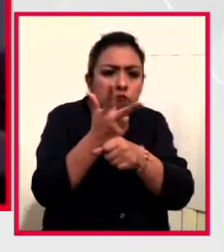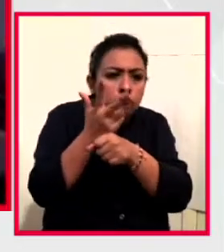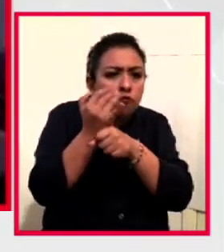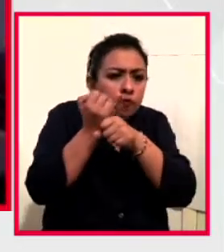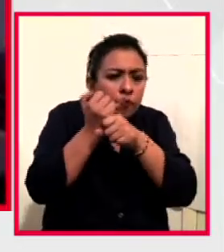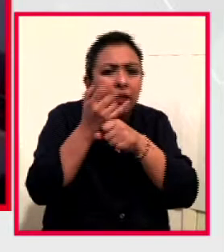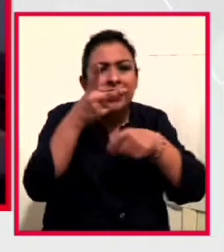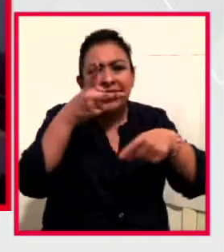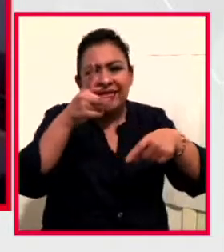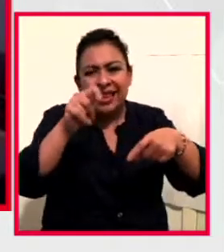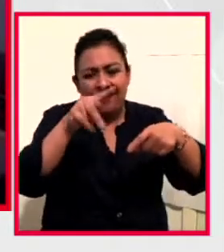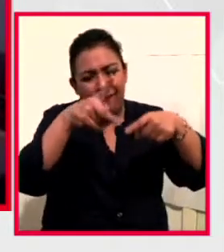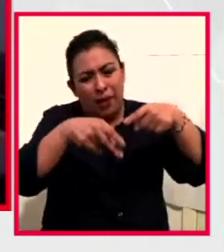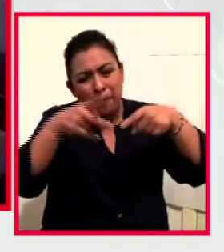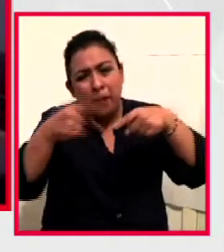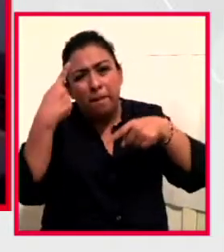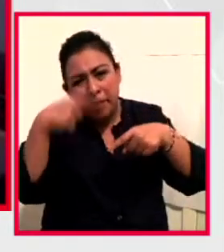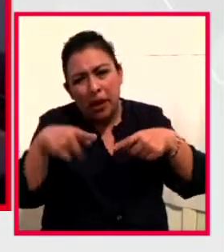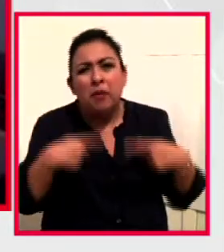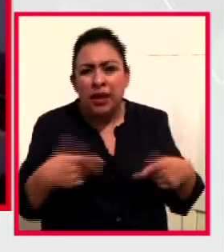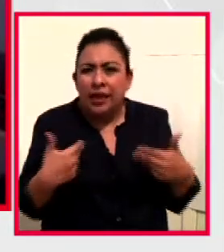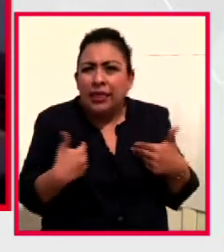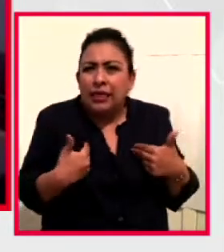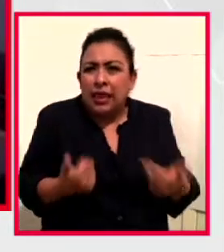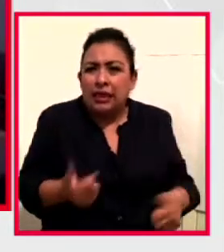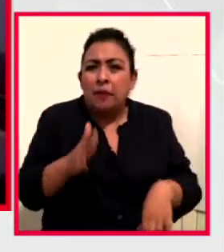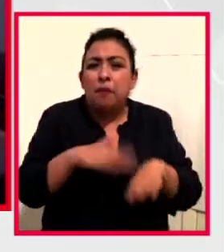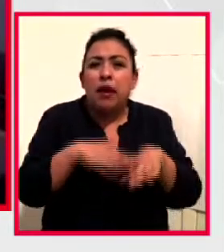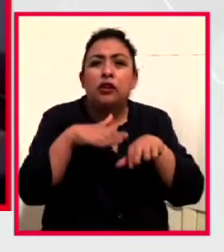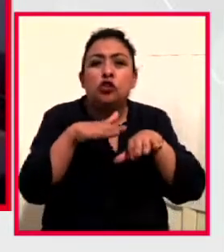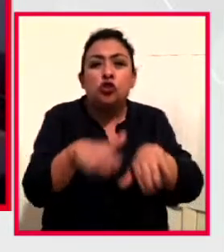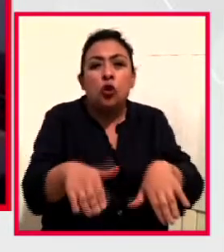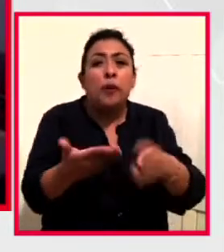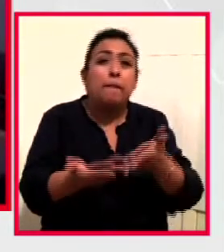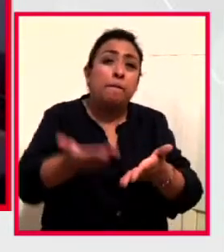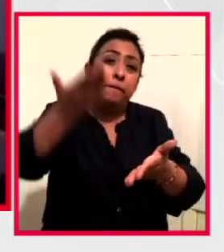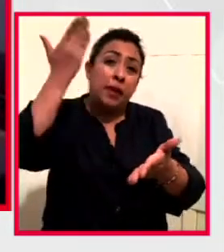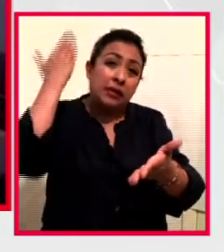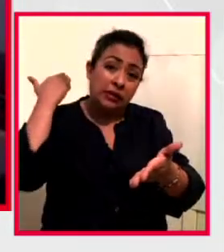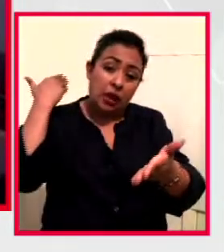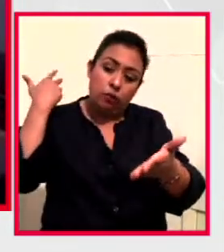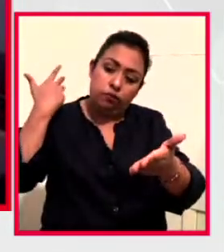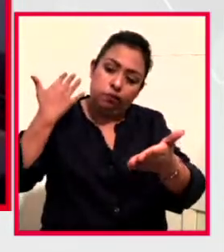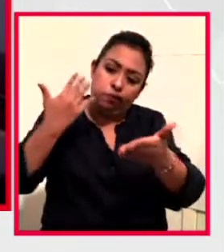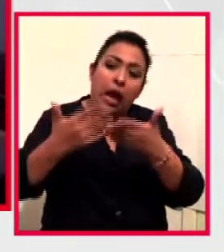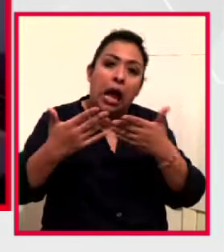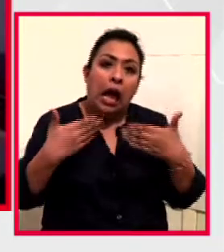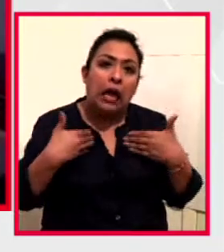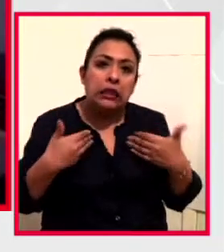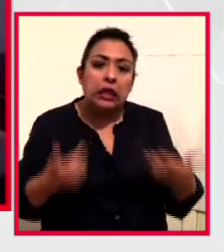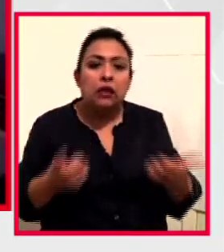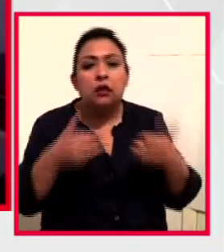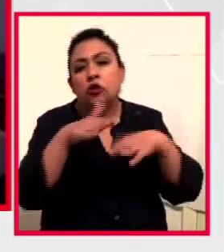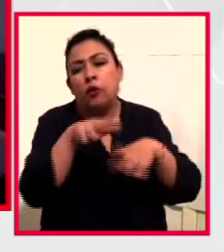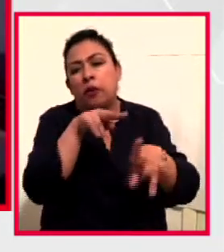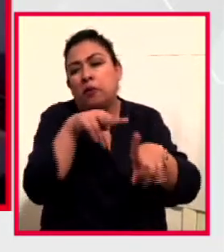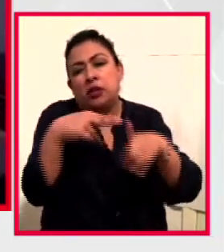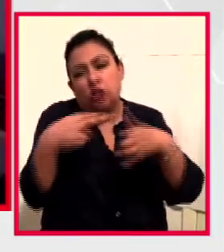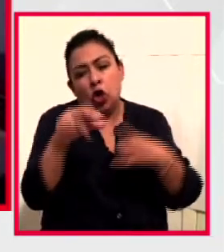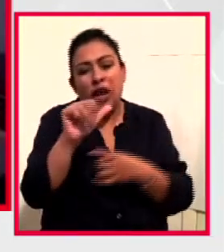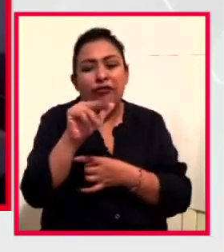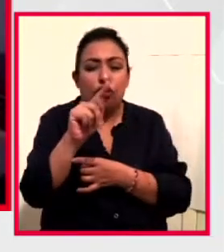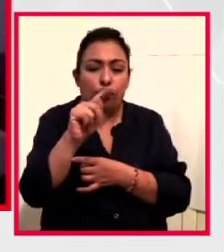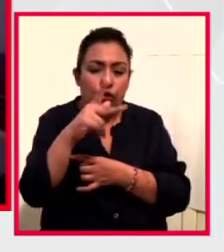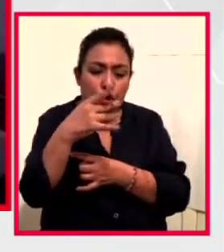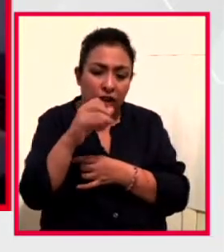público entendamos un poco más sobre este pasado, ¿no? A veces tiene que ver con una perspectiva antropológica,